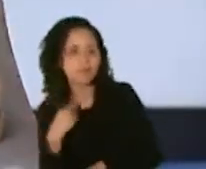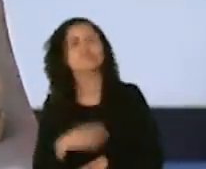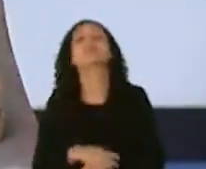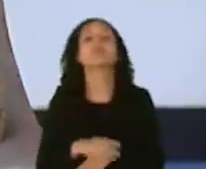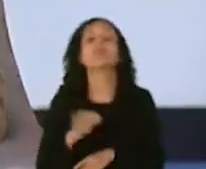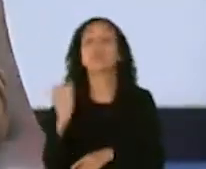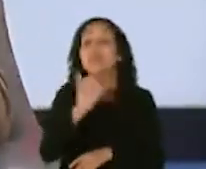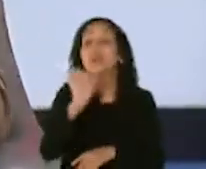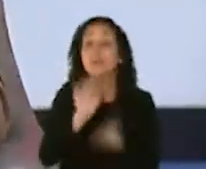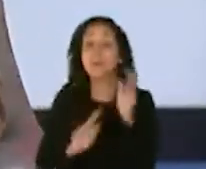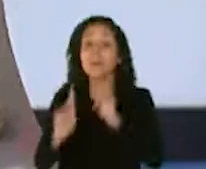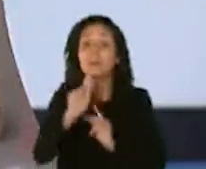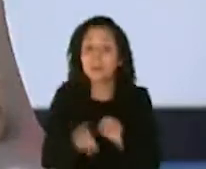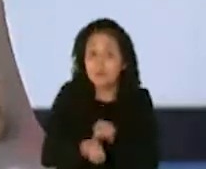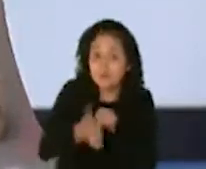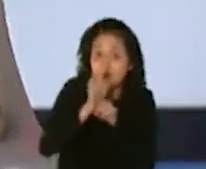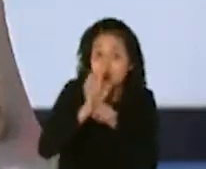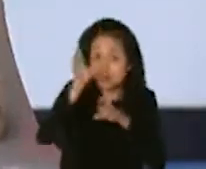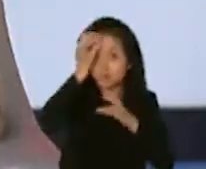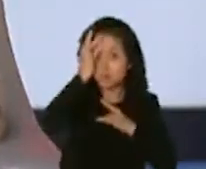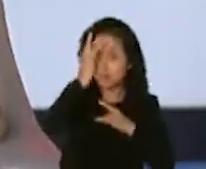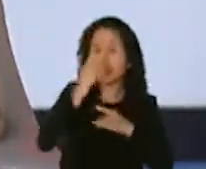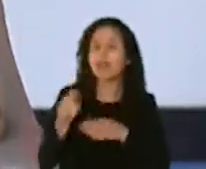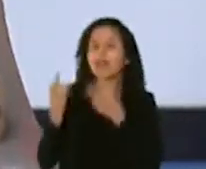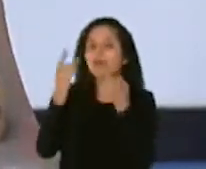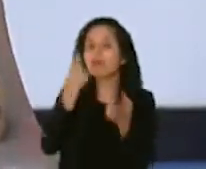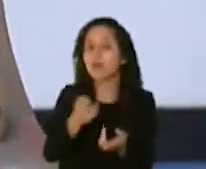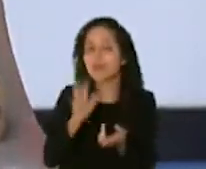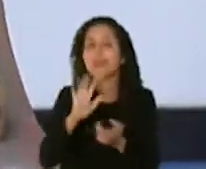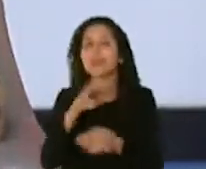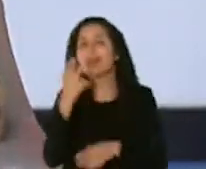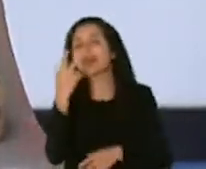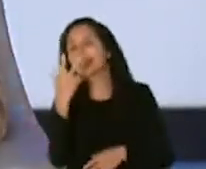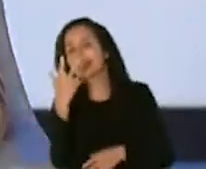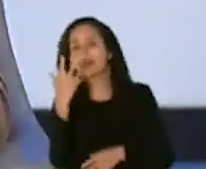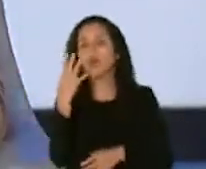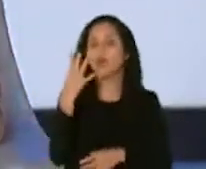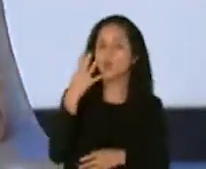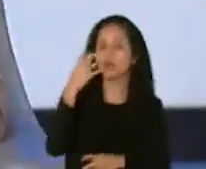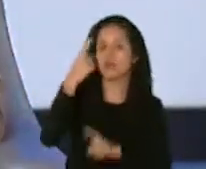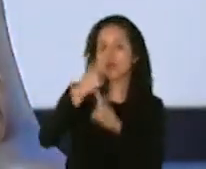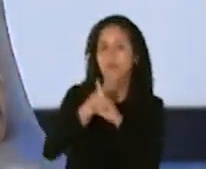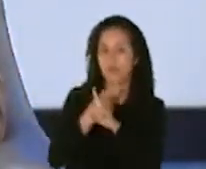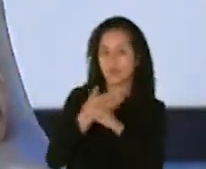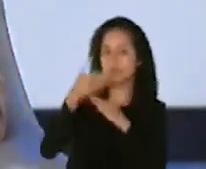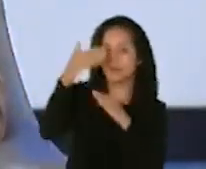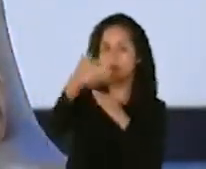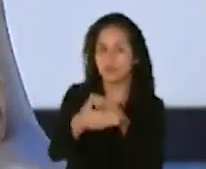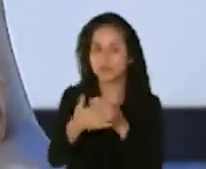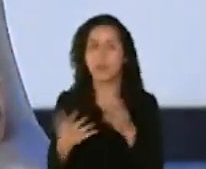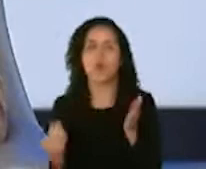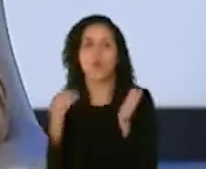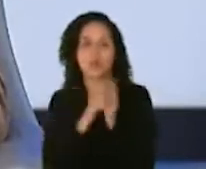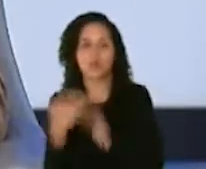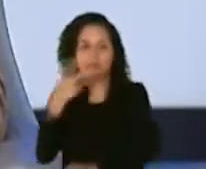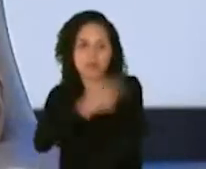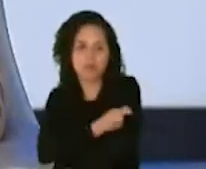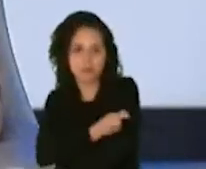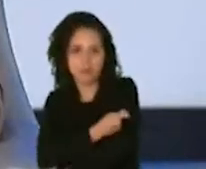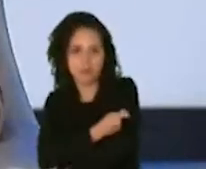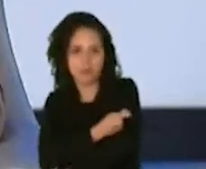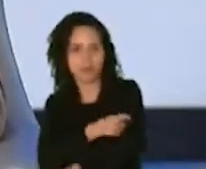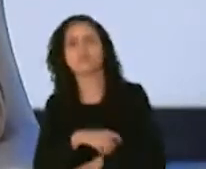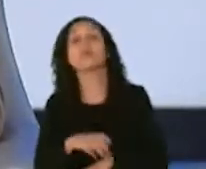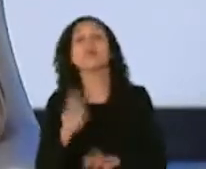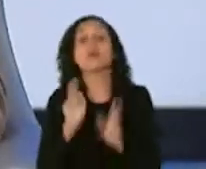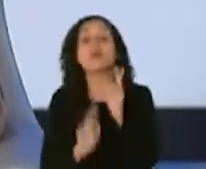personas que le dio COVID lo que se está recomendando es que por lo menos tres o cuatro meses más tarde se le dé un fortalecimiento con la vacuna nuevamente la